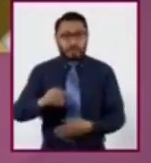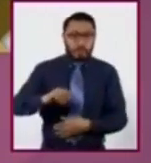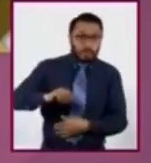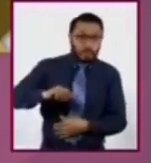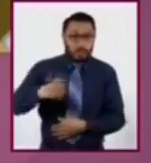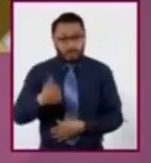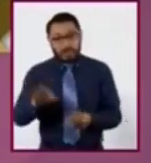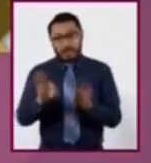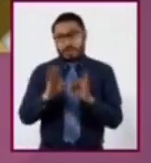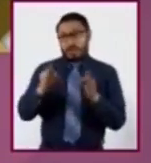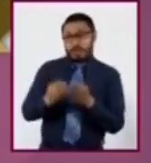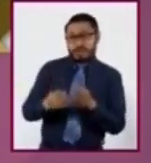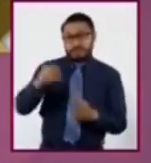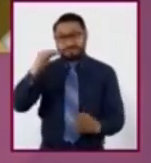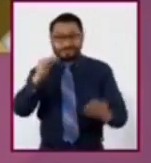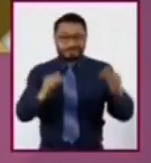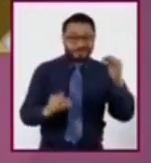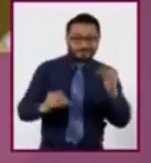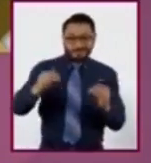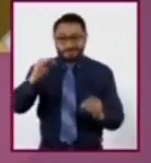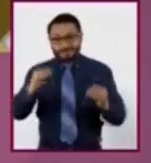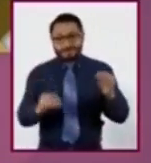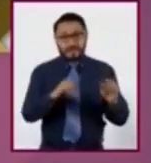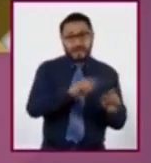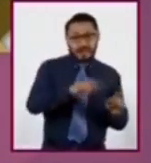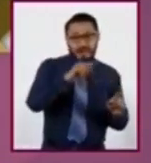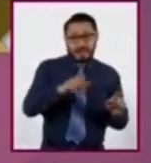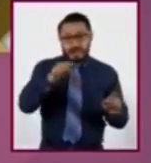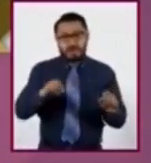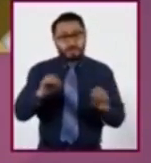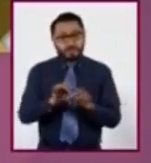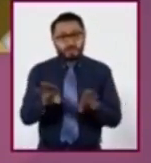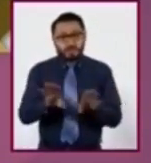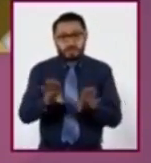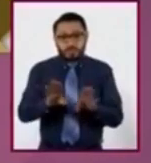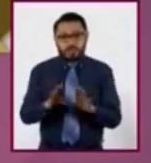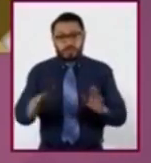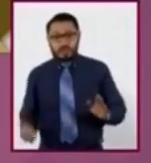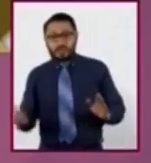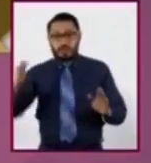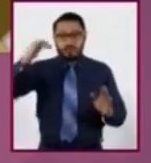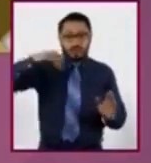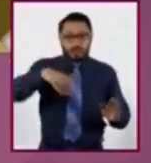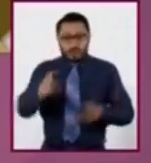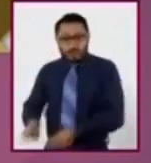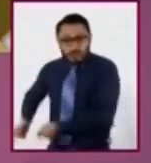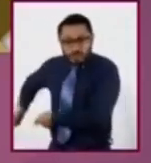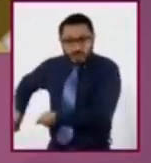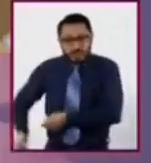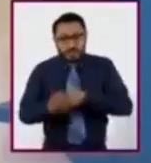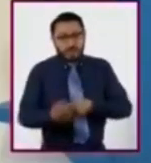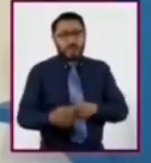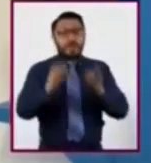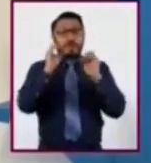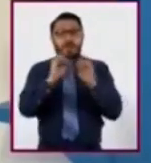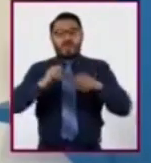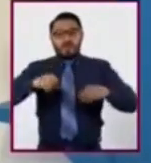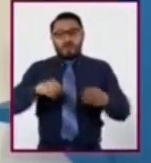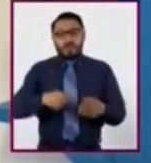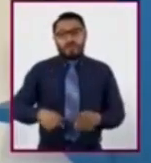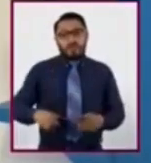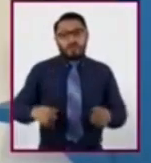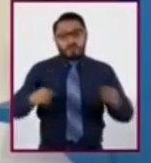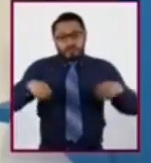formas que resaltan sobre la superficie, así como un campo de golf o una pista de motocross. Cuando hablamos de la Tierra,